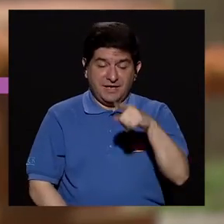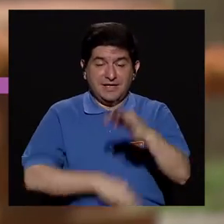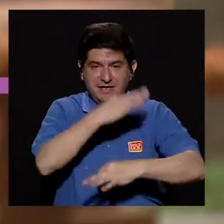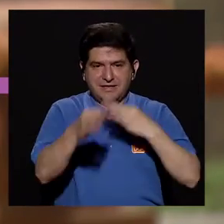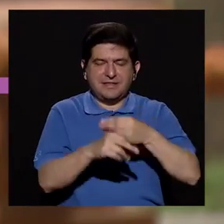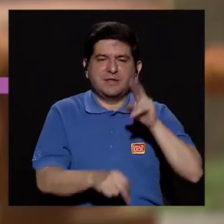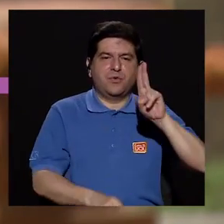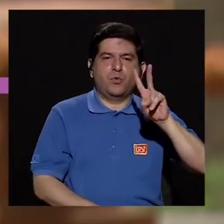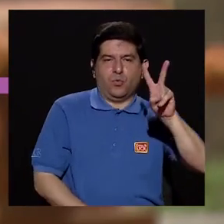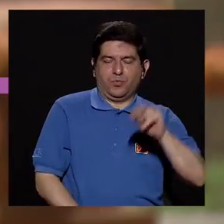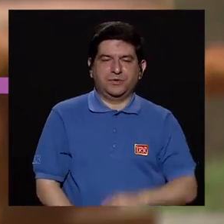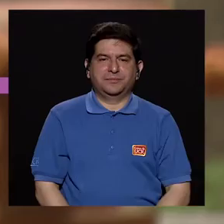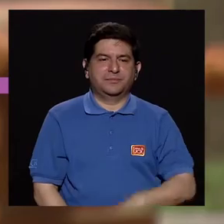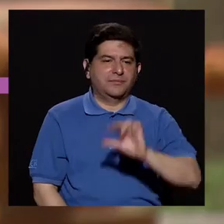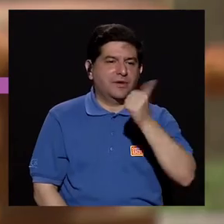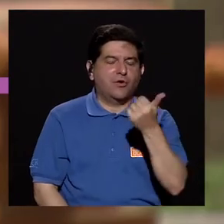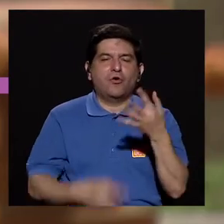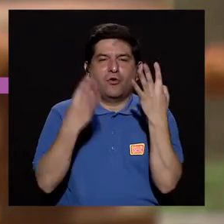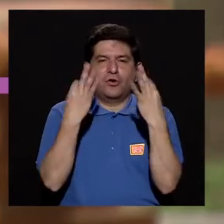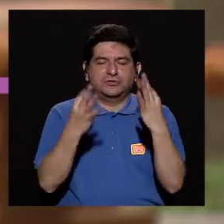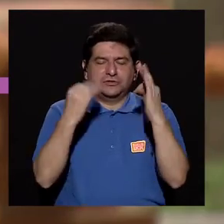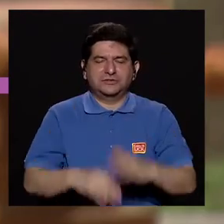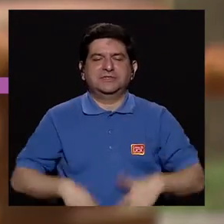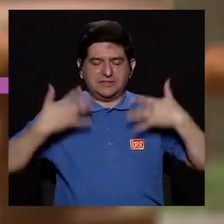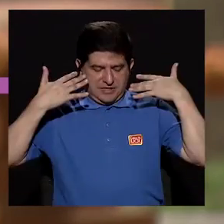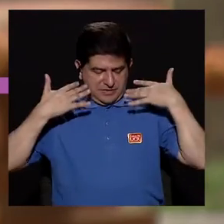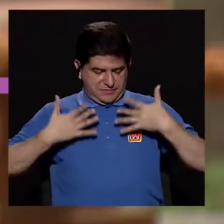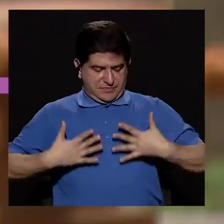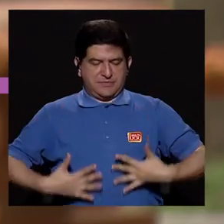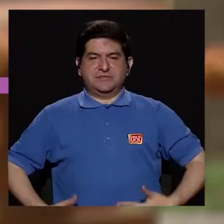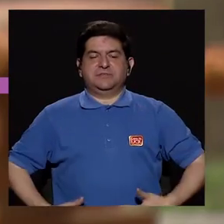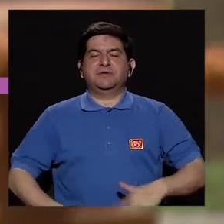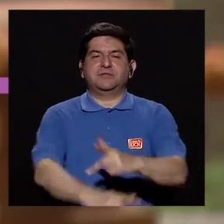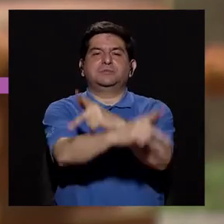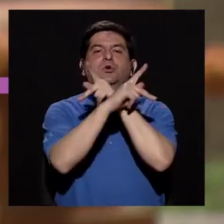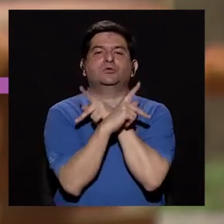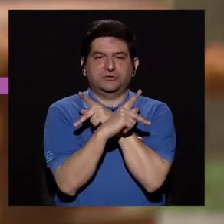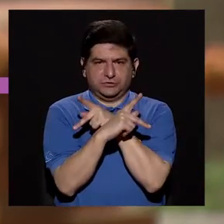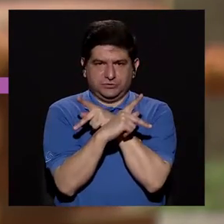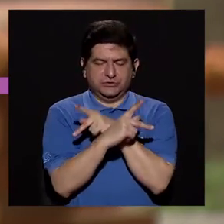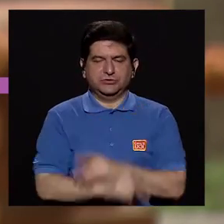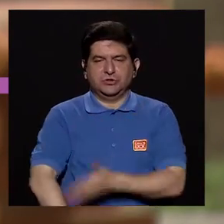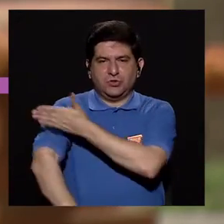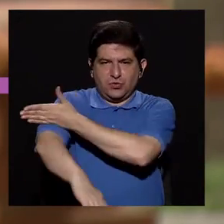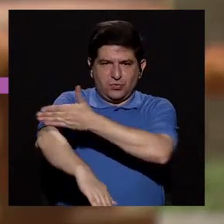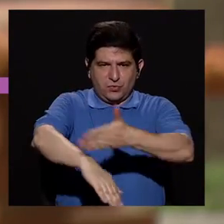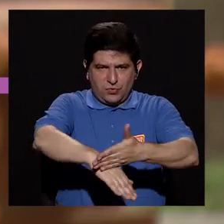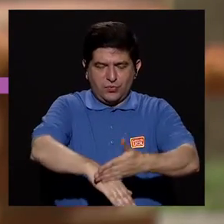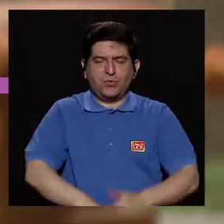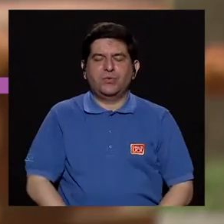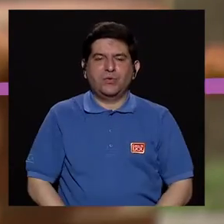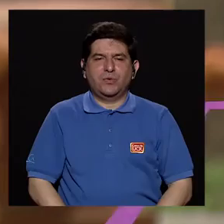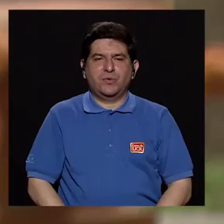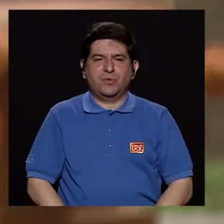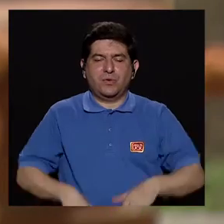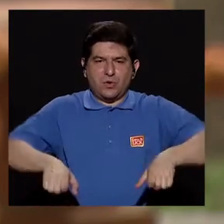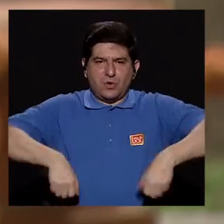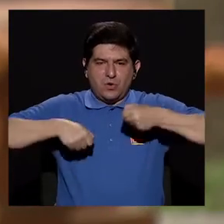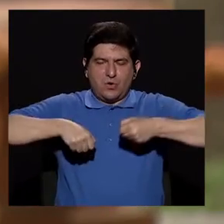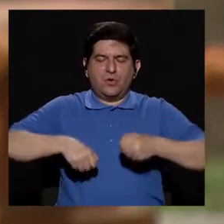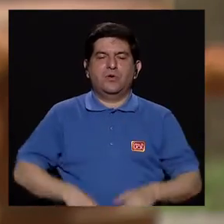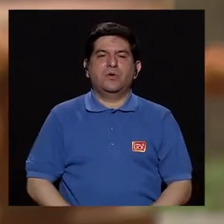ultravioleta. Lo otro es tratar de vestir ropa que le proteja, manga larga, pantalón,